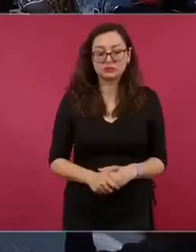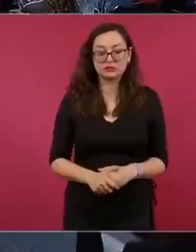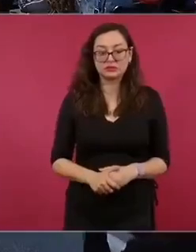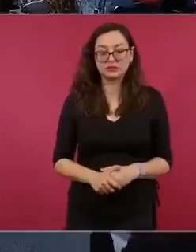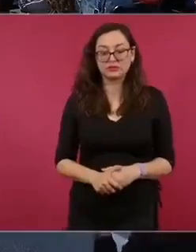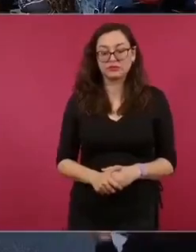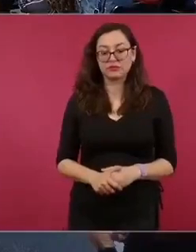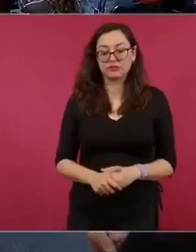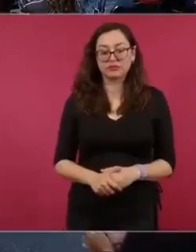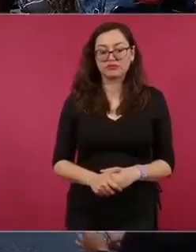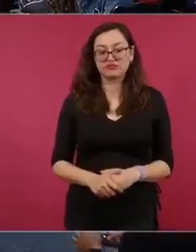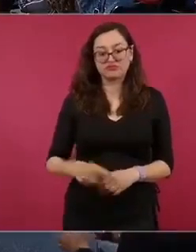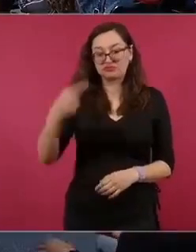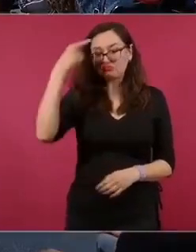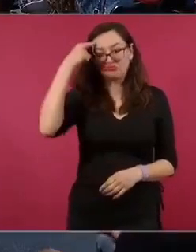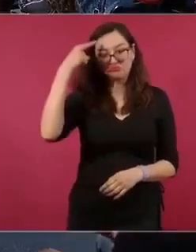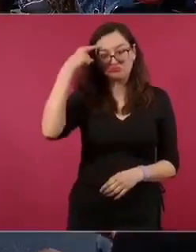Los obnubila el dinero.